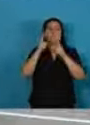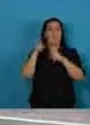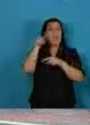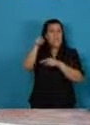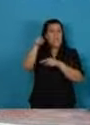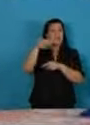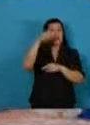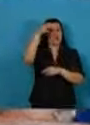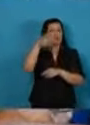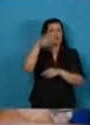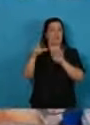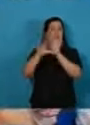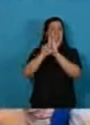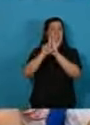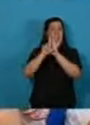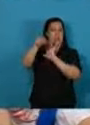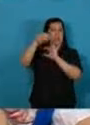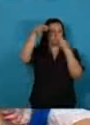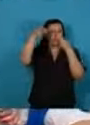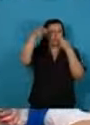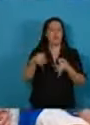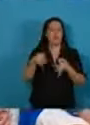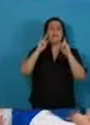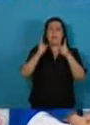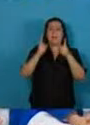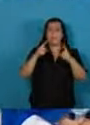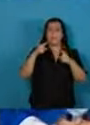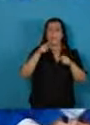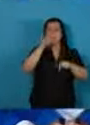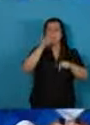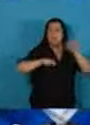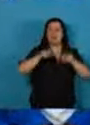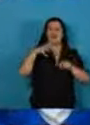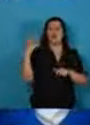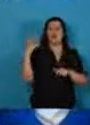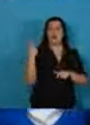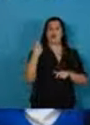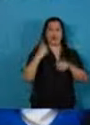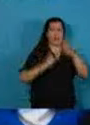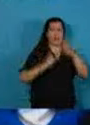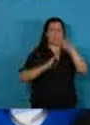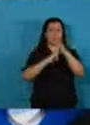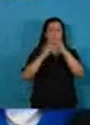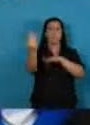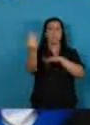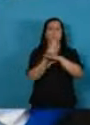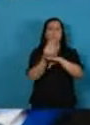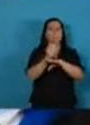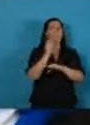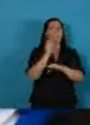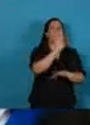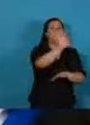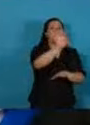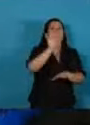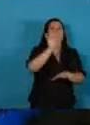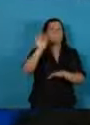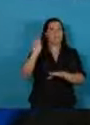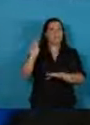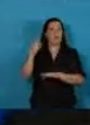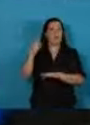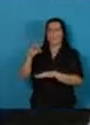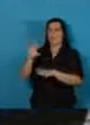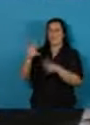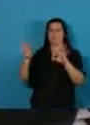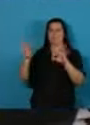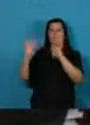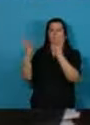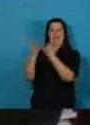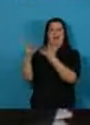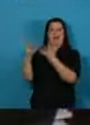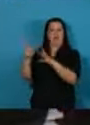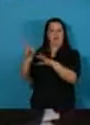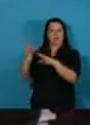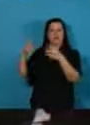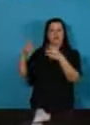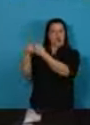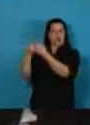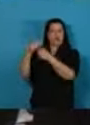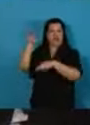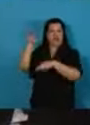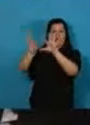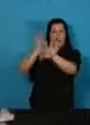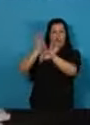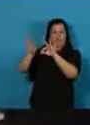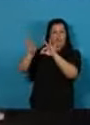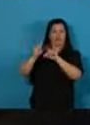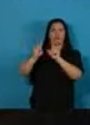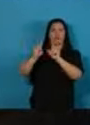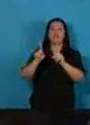y propondremos que sus máximas autoridades sean elegidas con acuerdo del Parlamento, por un periodo de gestión que